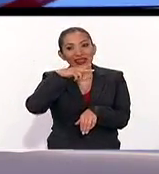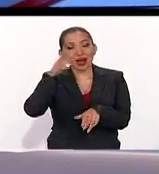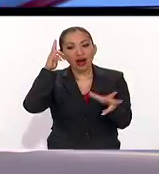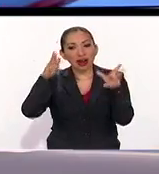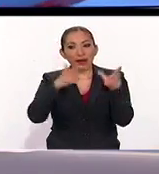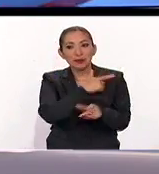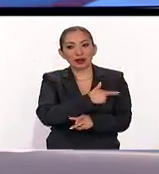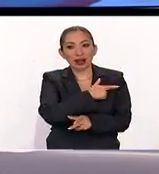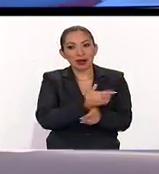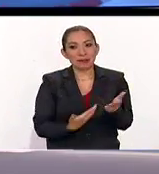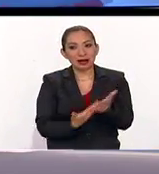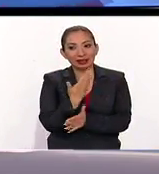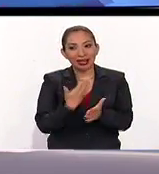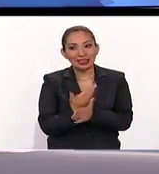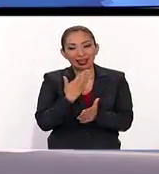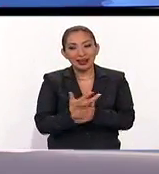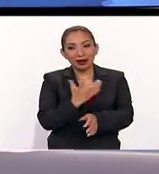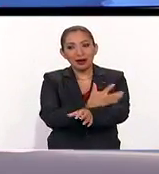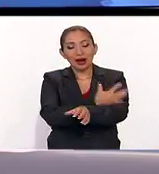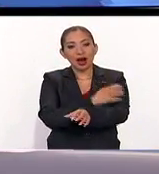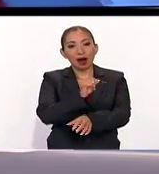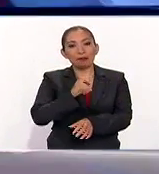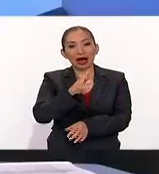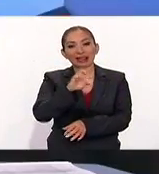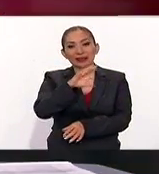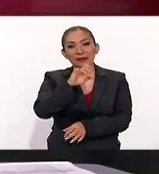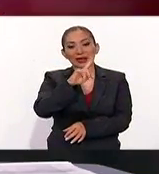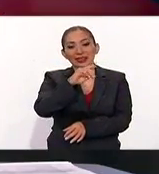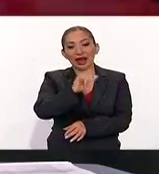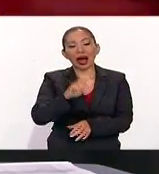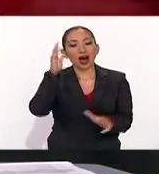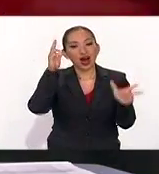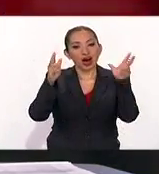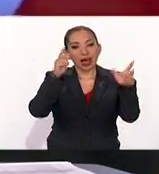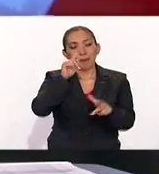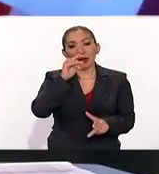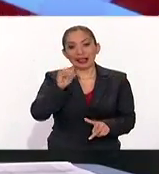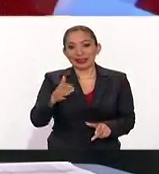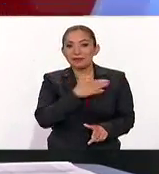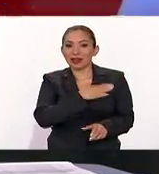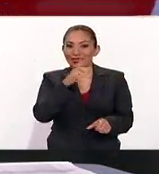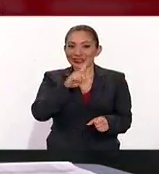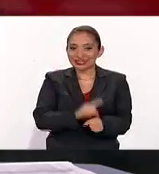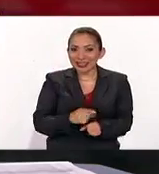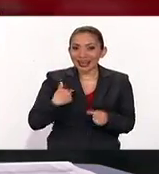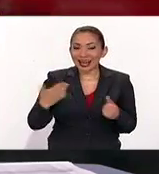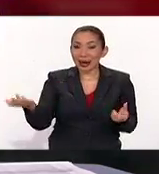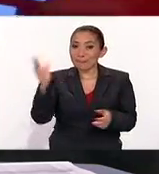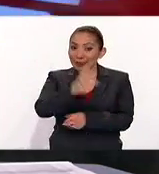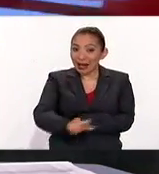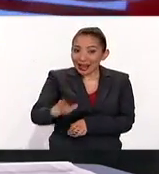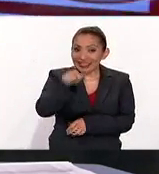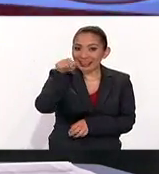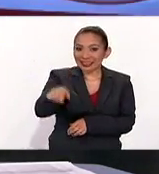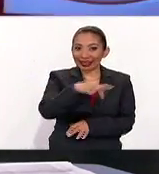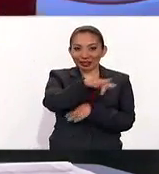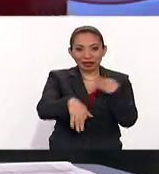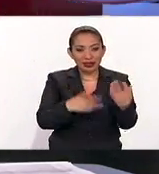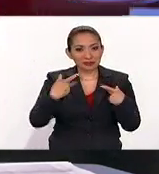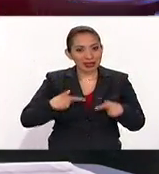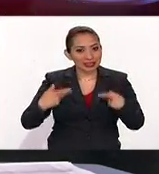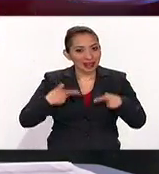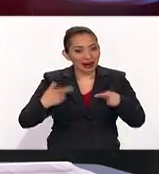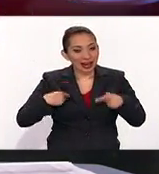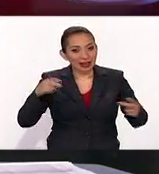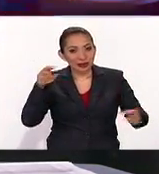con mucho gusto, como cada mañana, a mi compañero Marce Pera. Mar, ¿cómo estás? Hola, ¿qué tal, Pati? Muy buenos días. Muy buen martes a ti y a todos ustedes